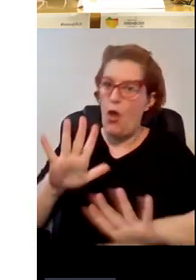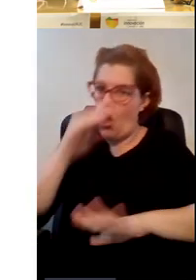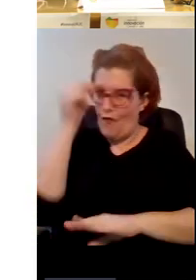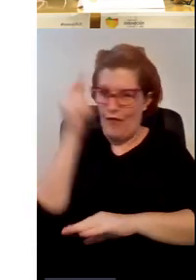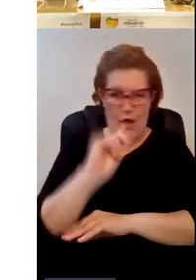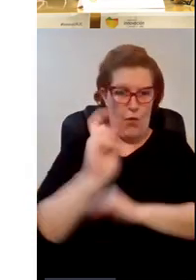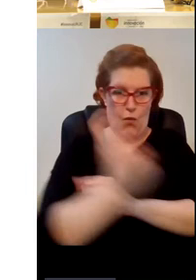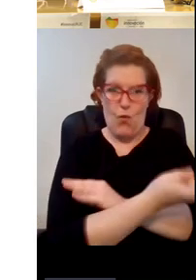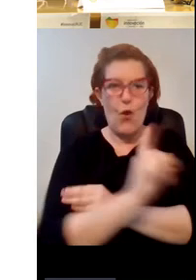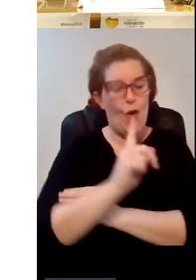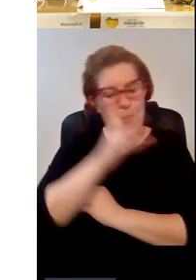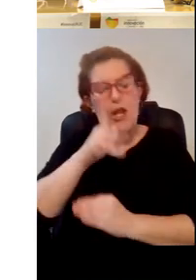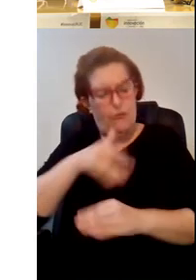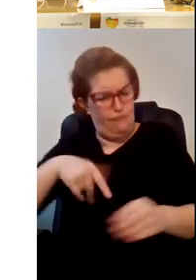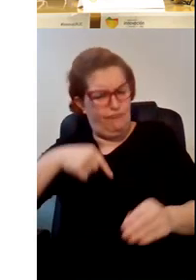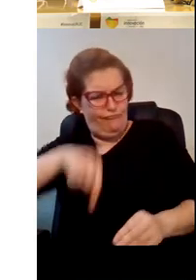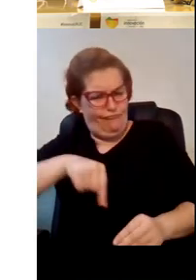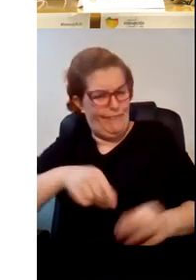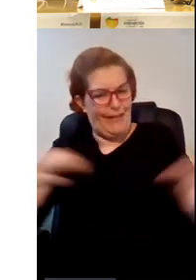resto porque si no no lo estaríamos haciendo